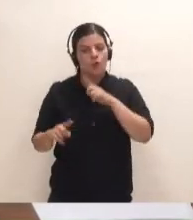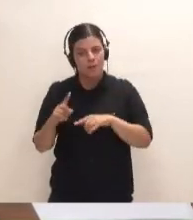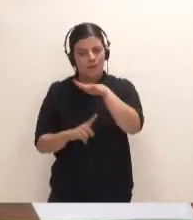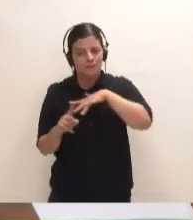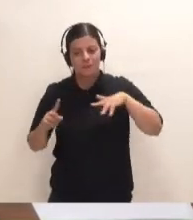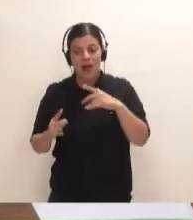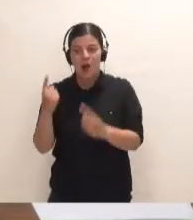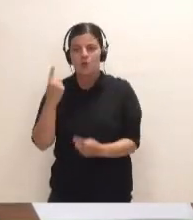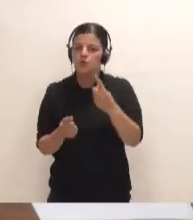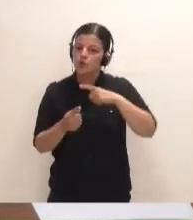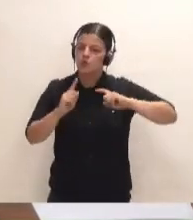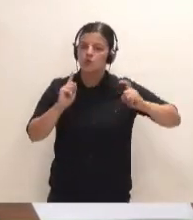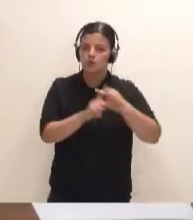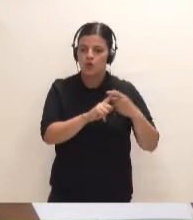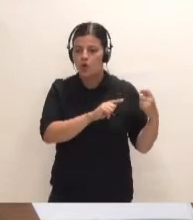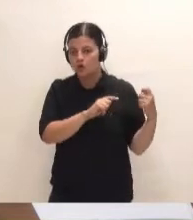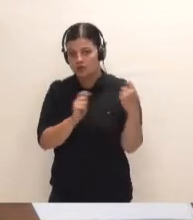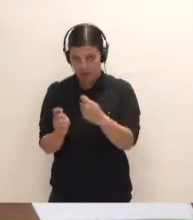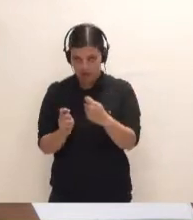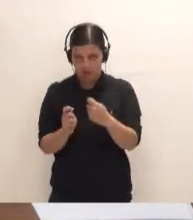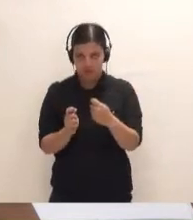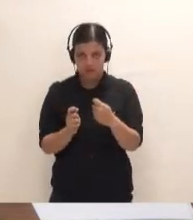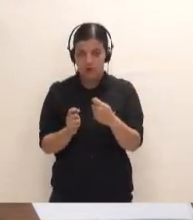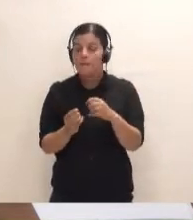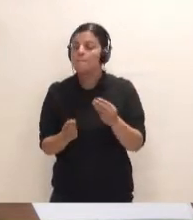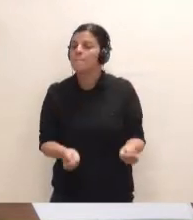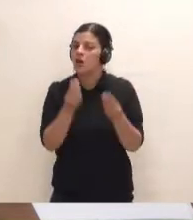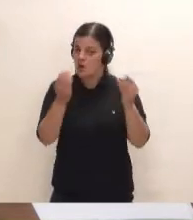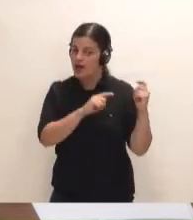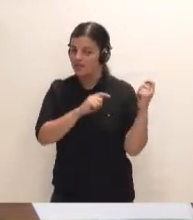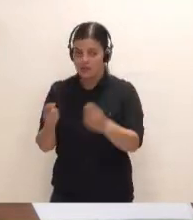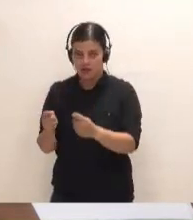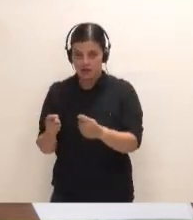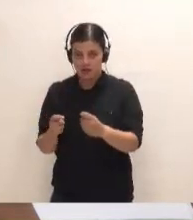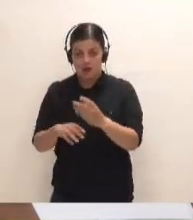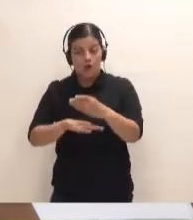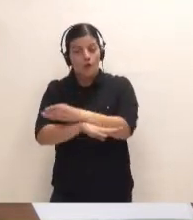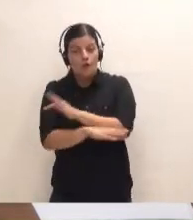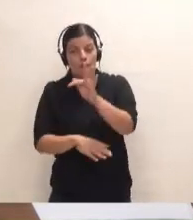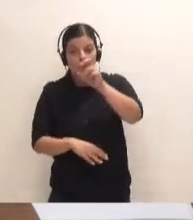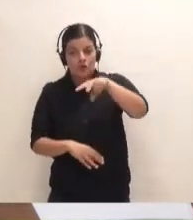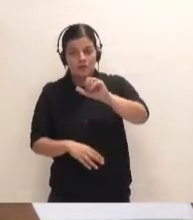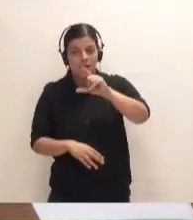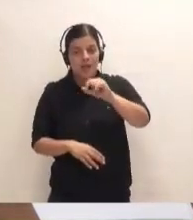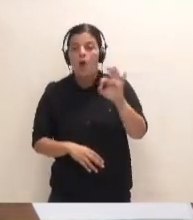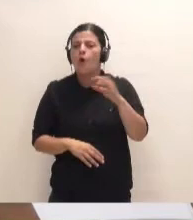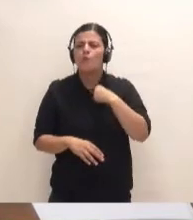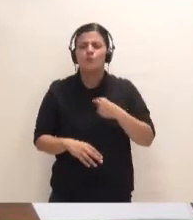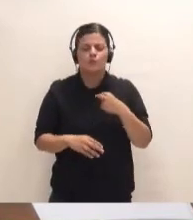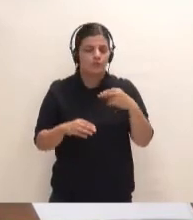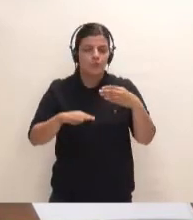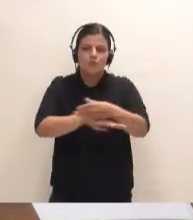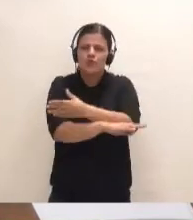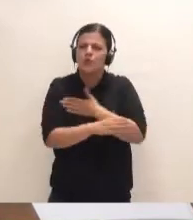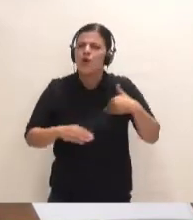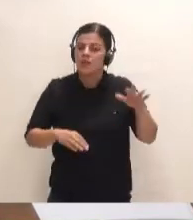establecer soluciones y correcciones y mejoras. ¿Lo hará en Fonsaría? ¿Lo hará en cualquier otro puerto? ¿O no